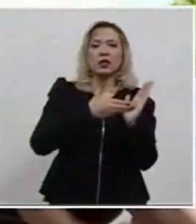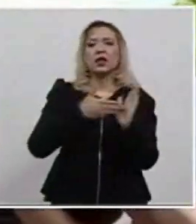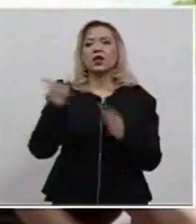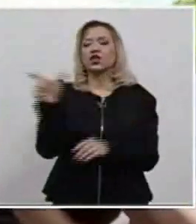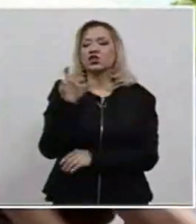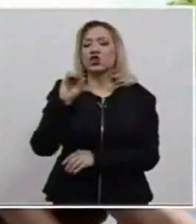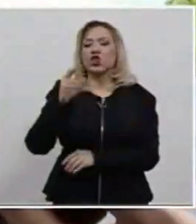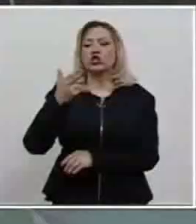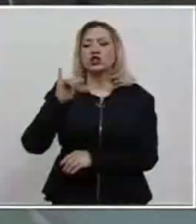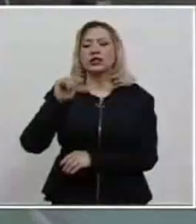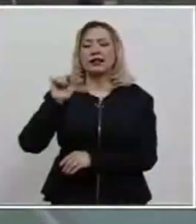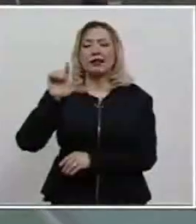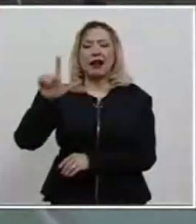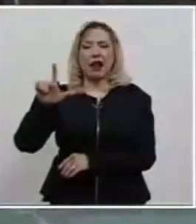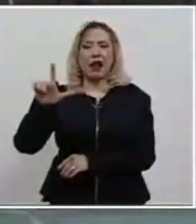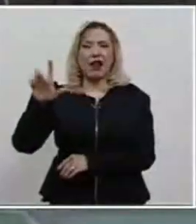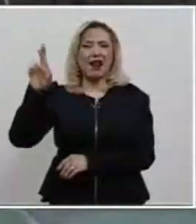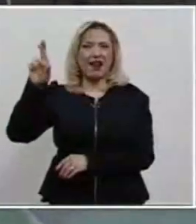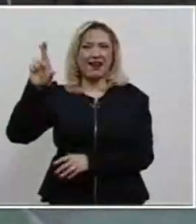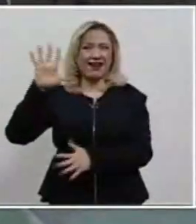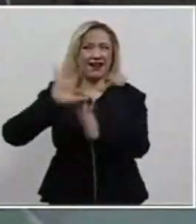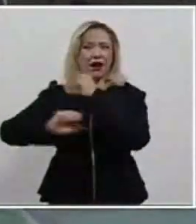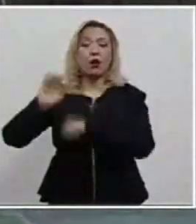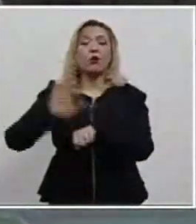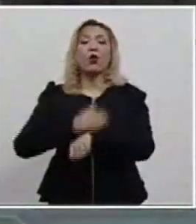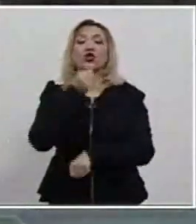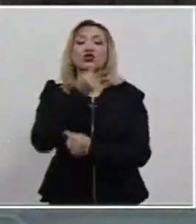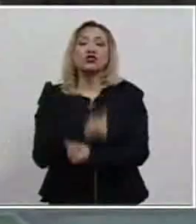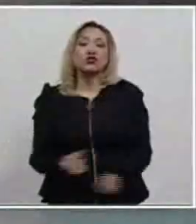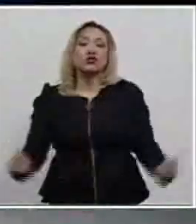por violar el interés superior de la infancia.